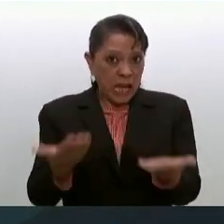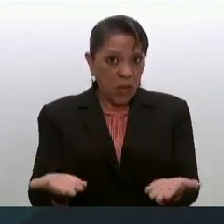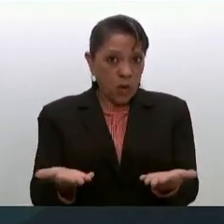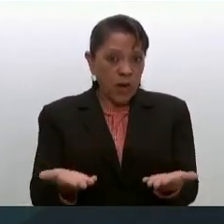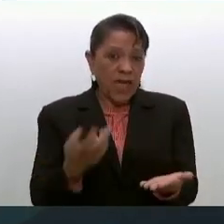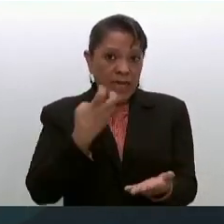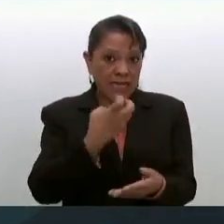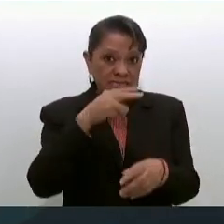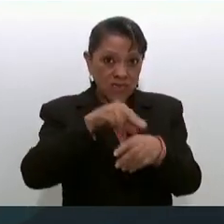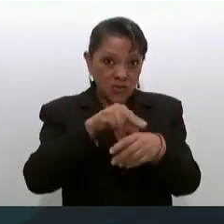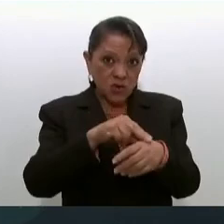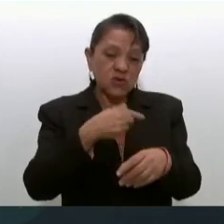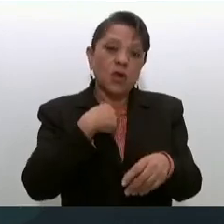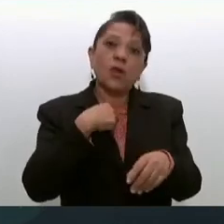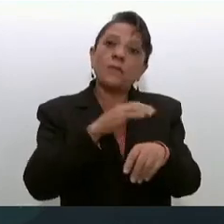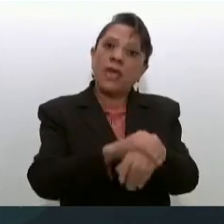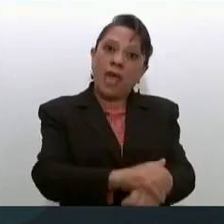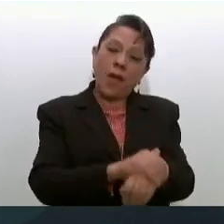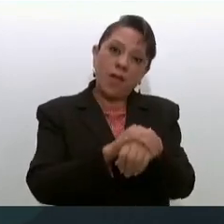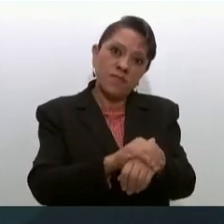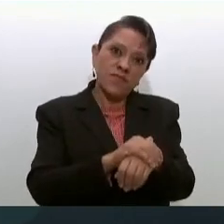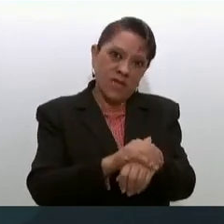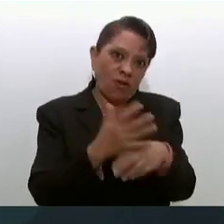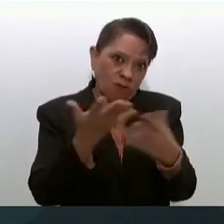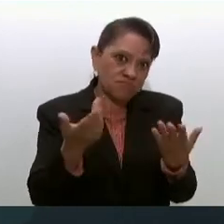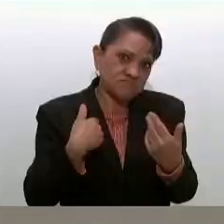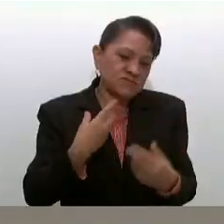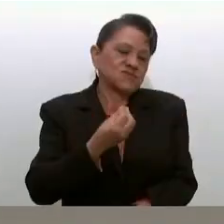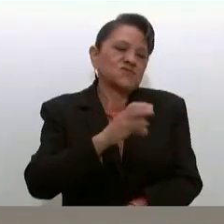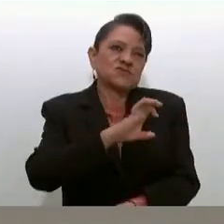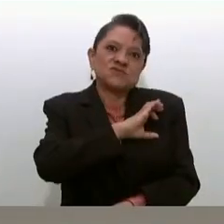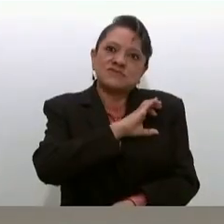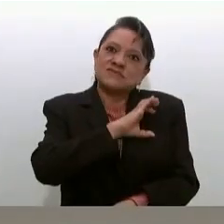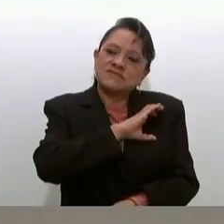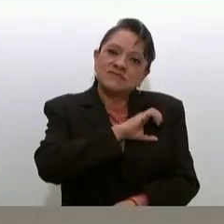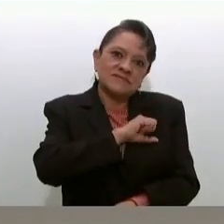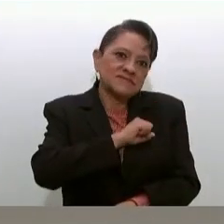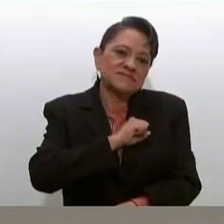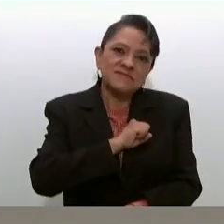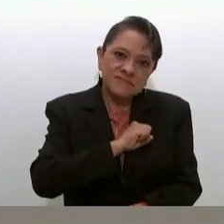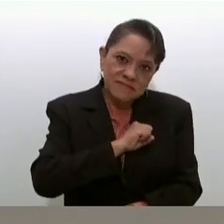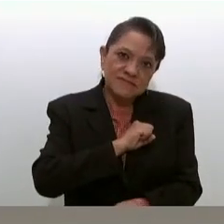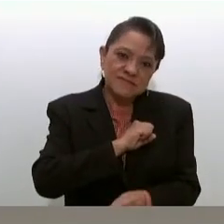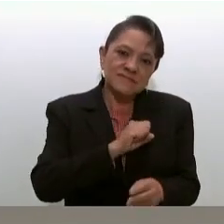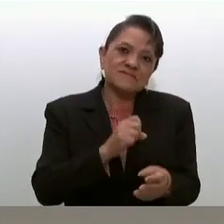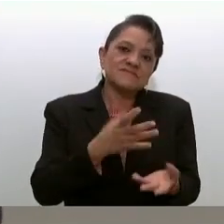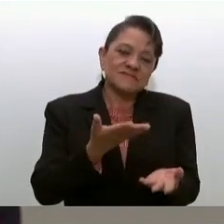a querer como este dice nuestro equipo